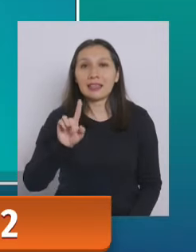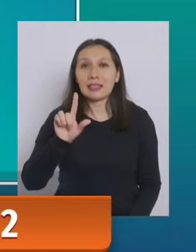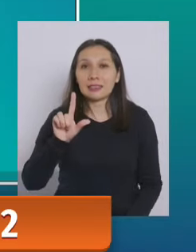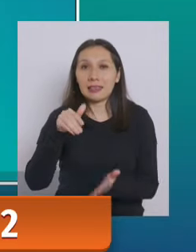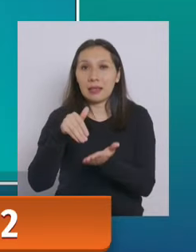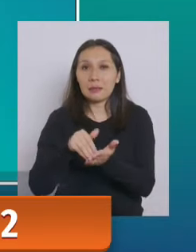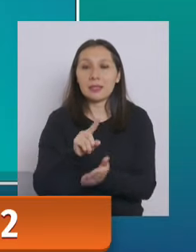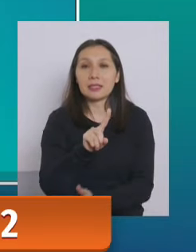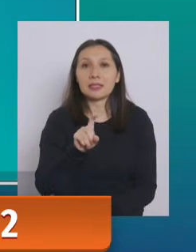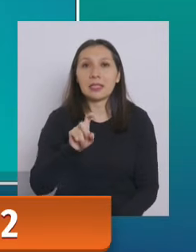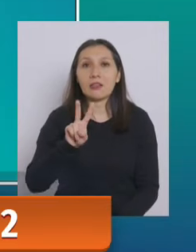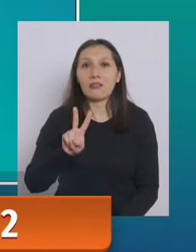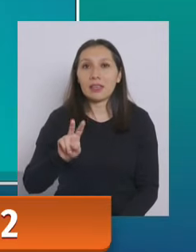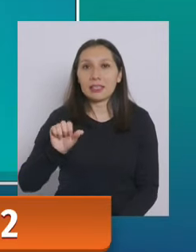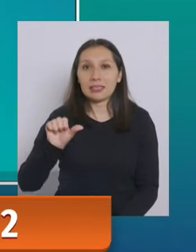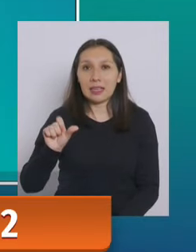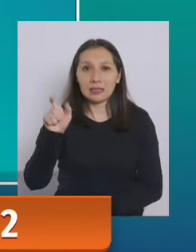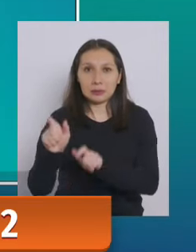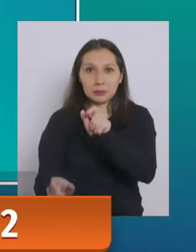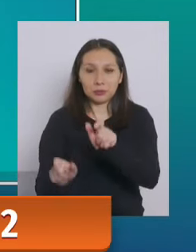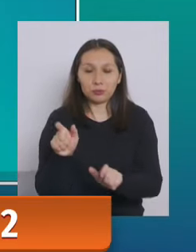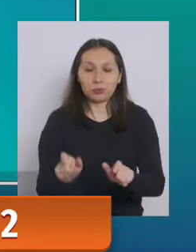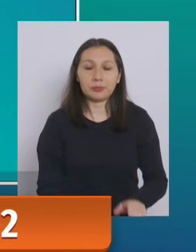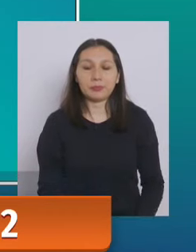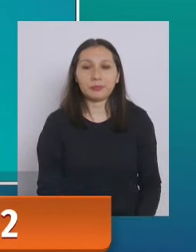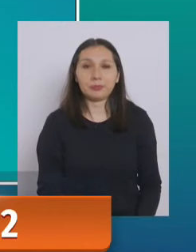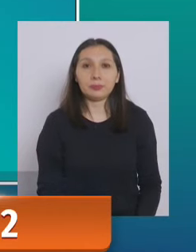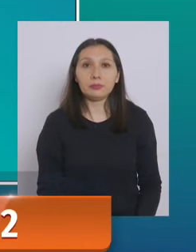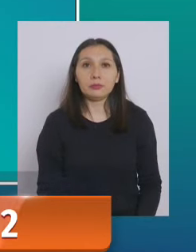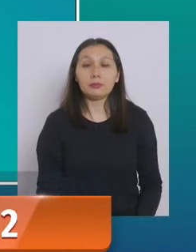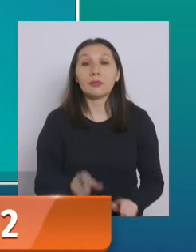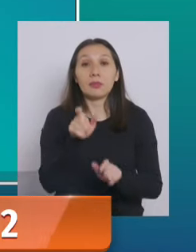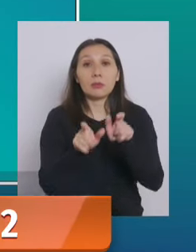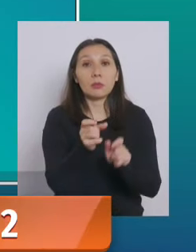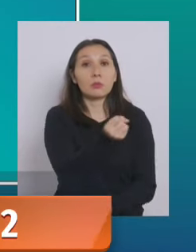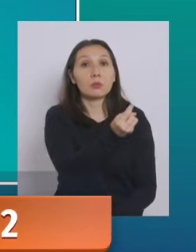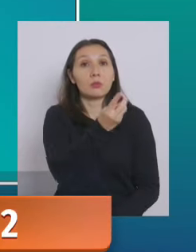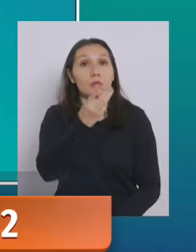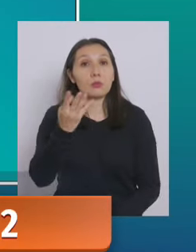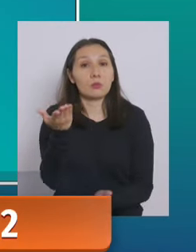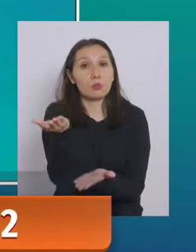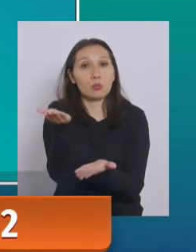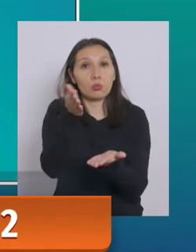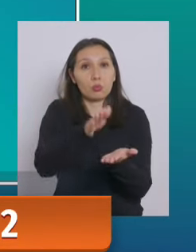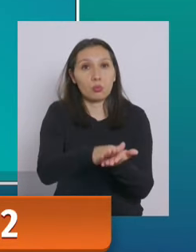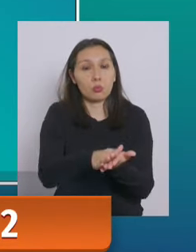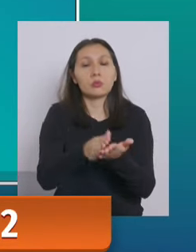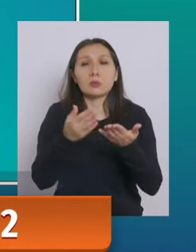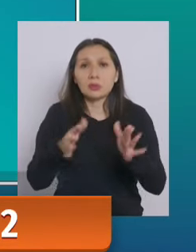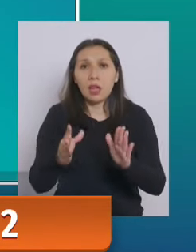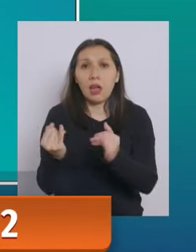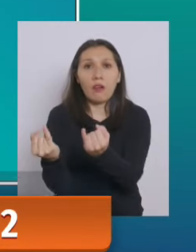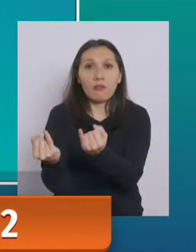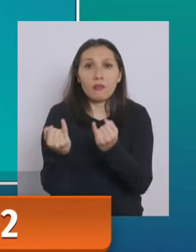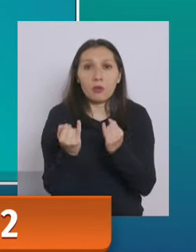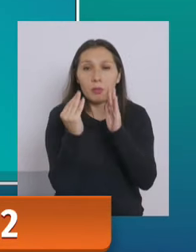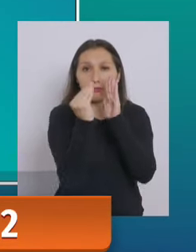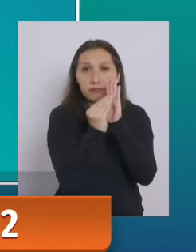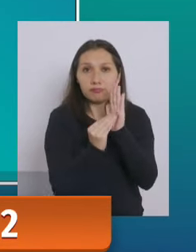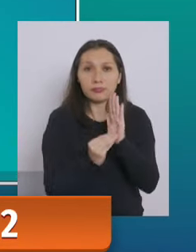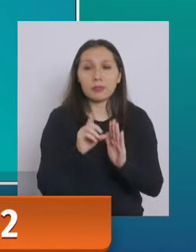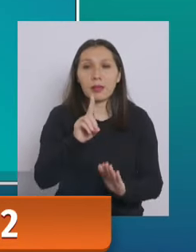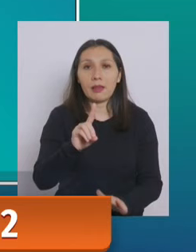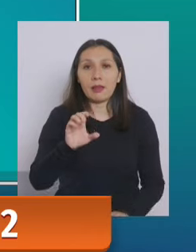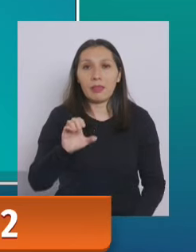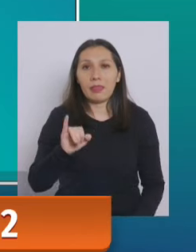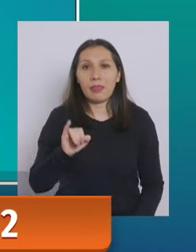ciento veintiséis en cuanto a los fallecimientos de acuerdo a las cifras informadas por el DEIS